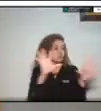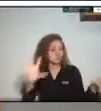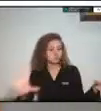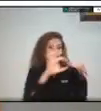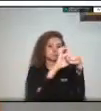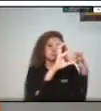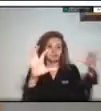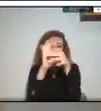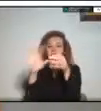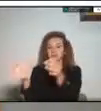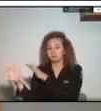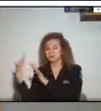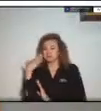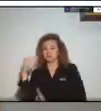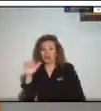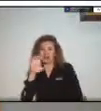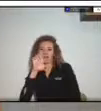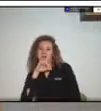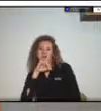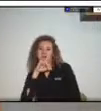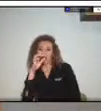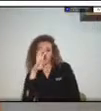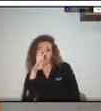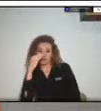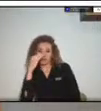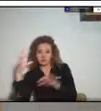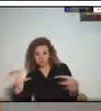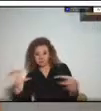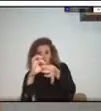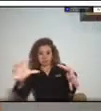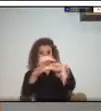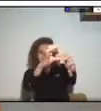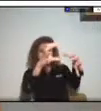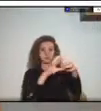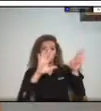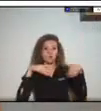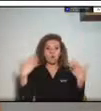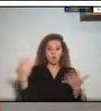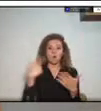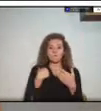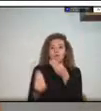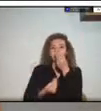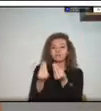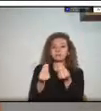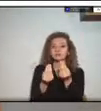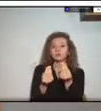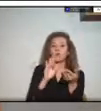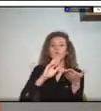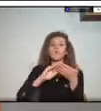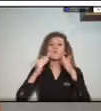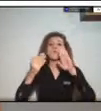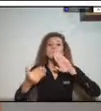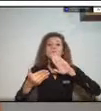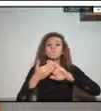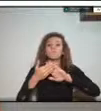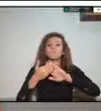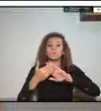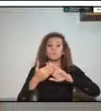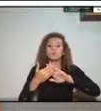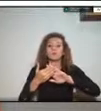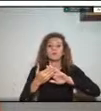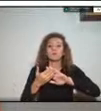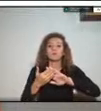de puerto de acuerdo a esto nosotros digamos que lo que hacemos es que la comunidad es la que